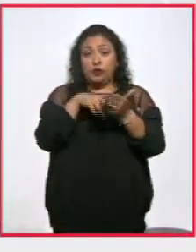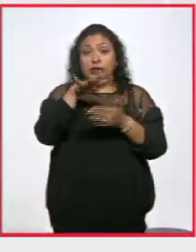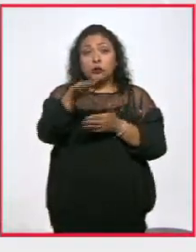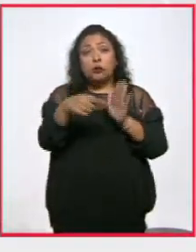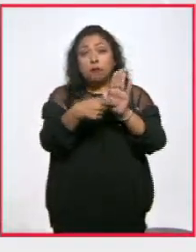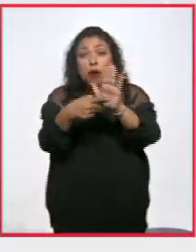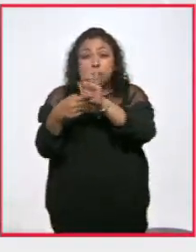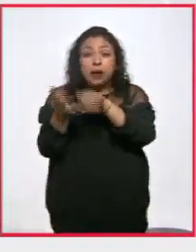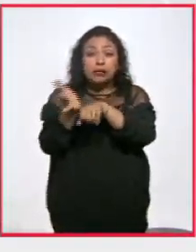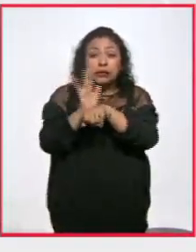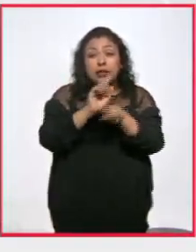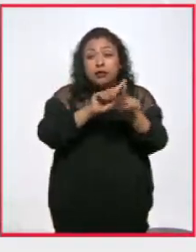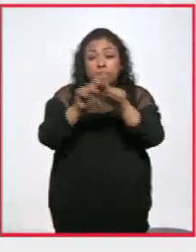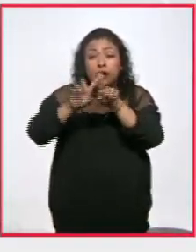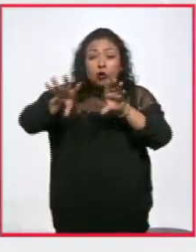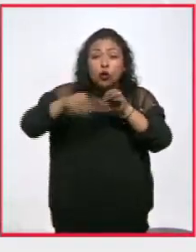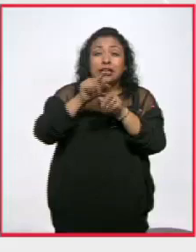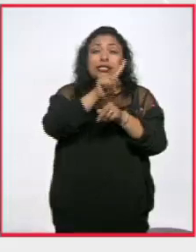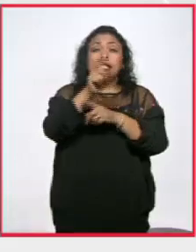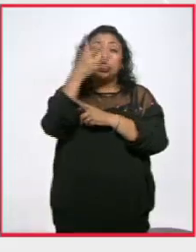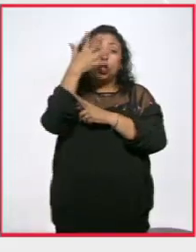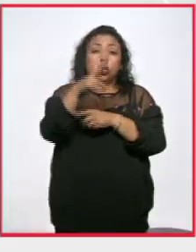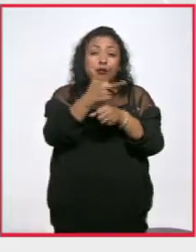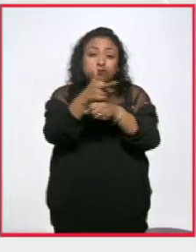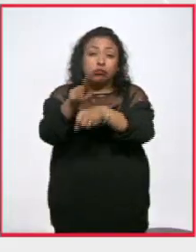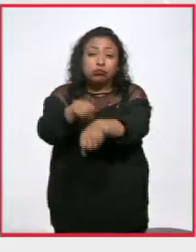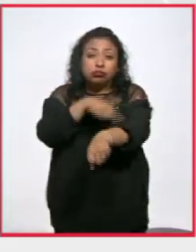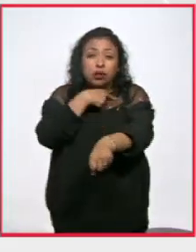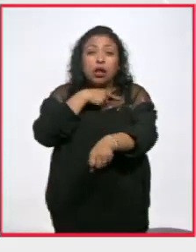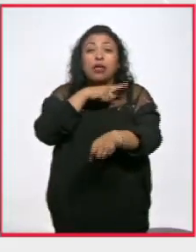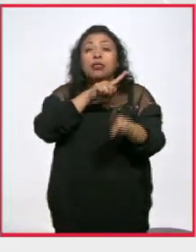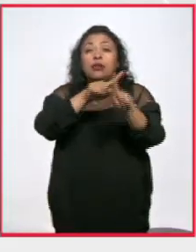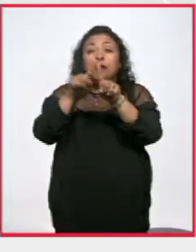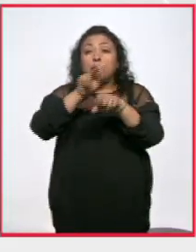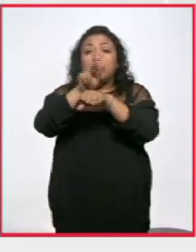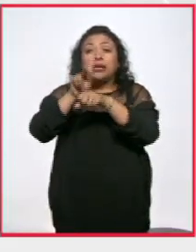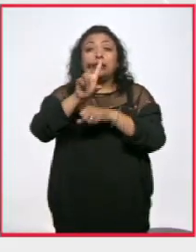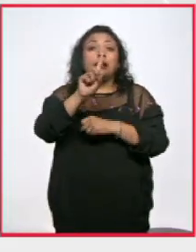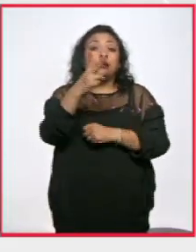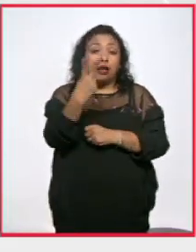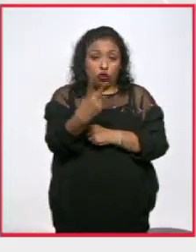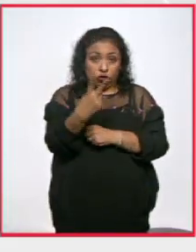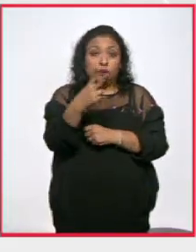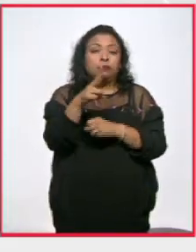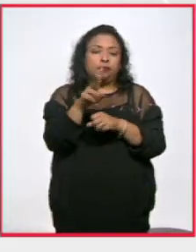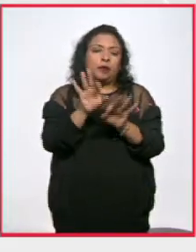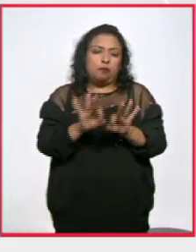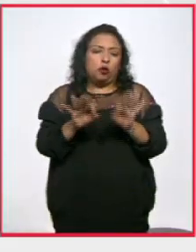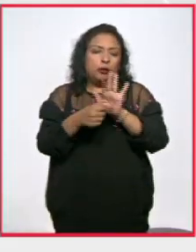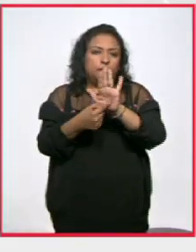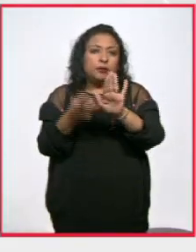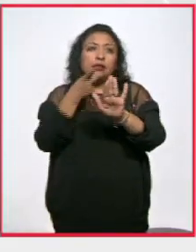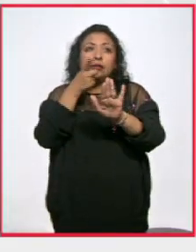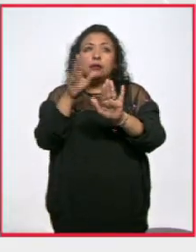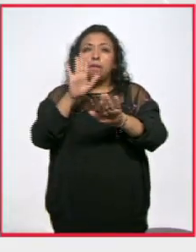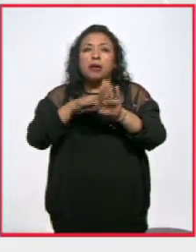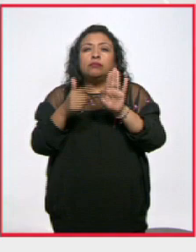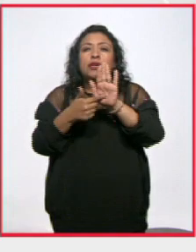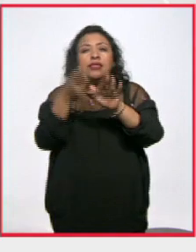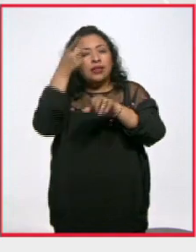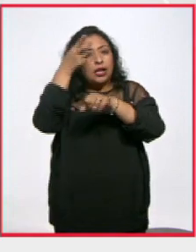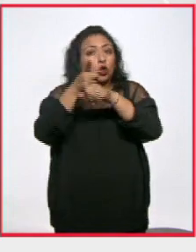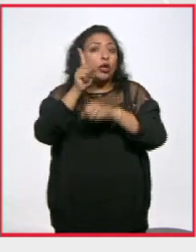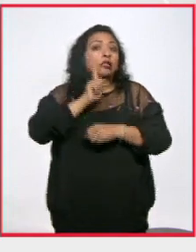cinematográfica se compone por 110 largometrajes provenientes de 32 países. Cabe destacar que habrá una fuerte presencia de